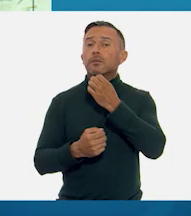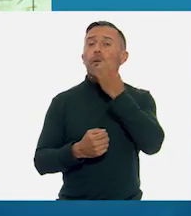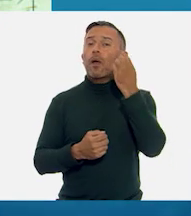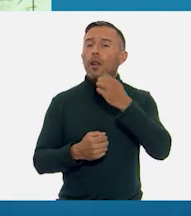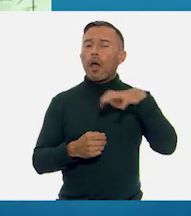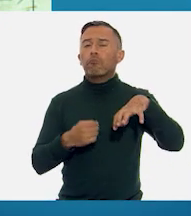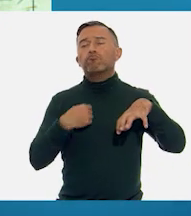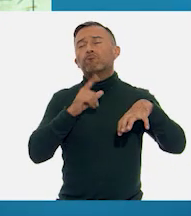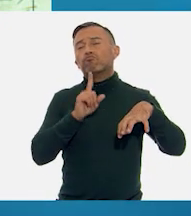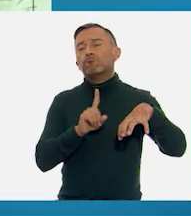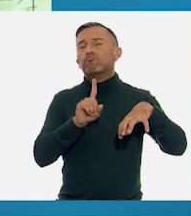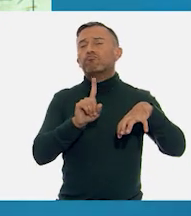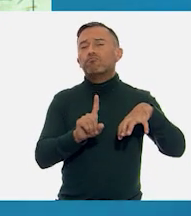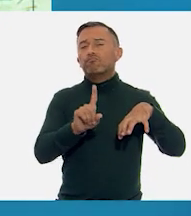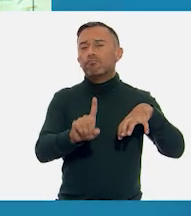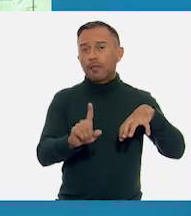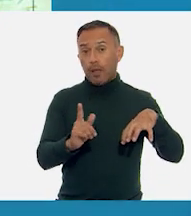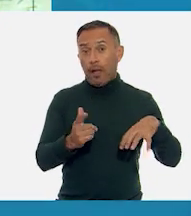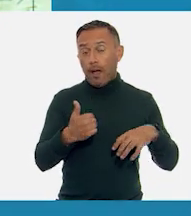Autor